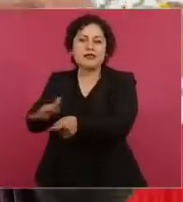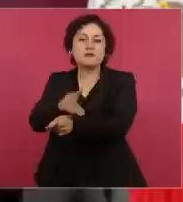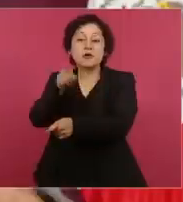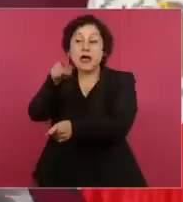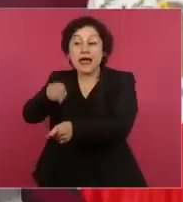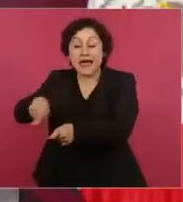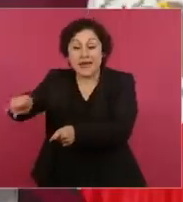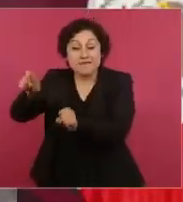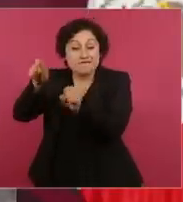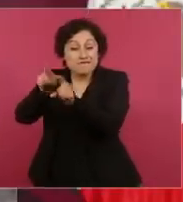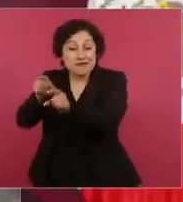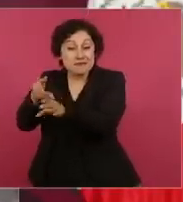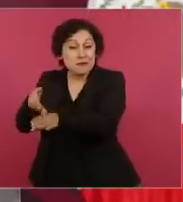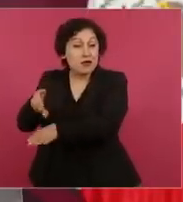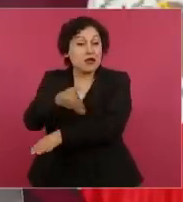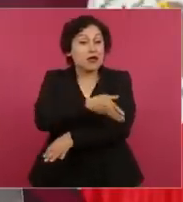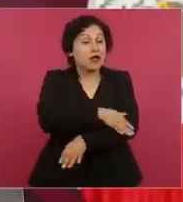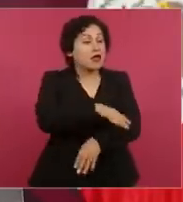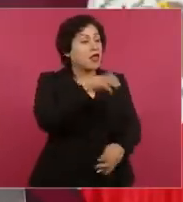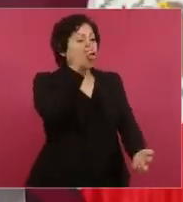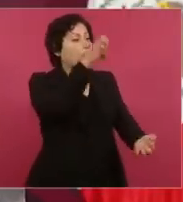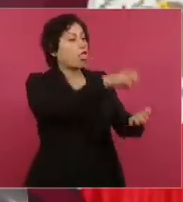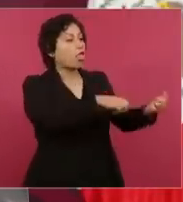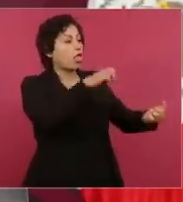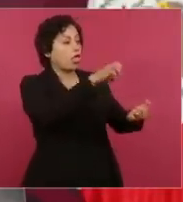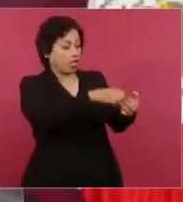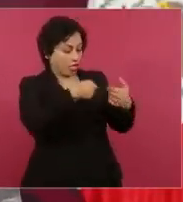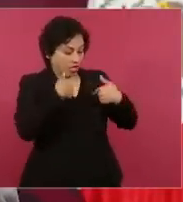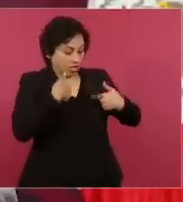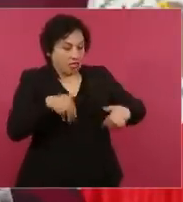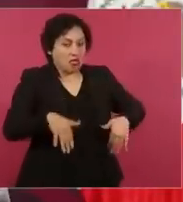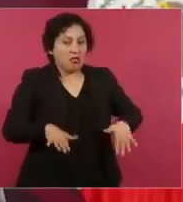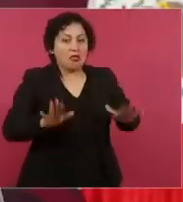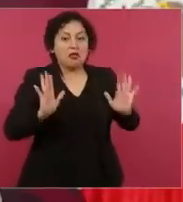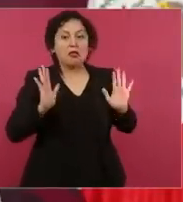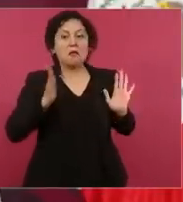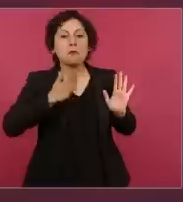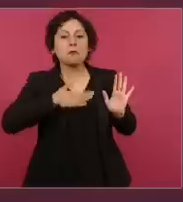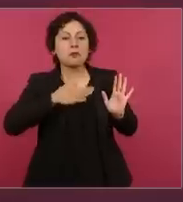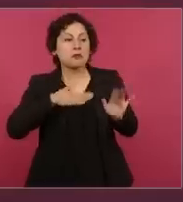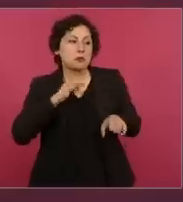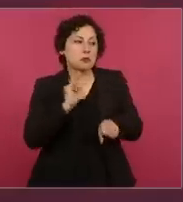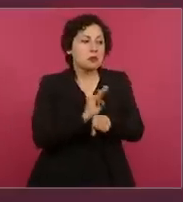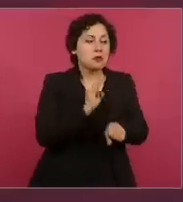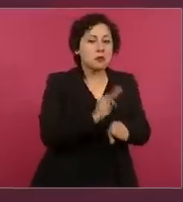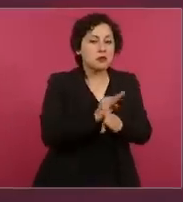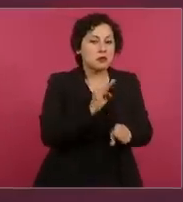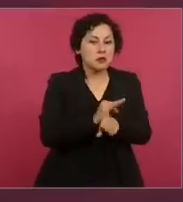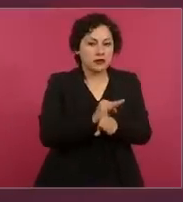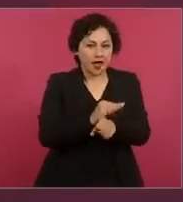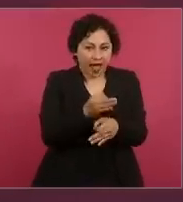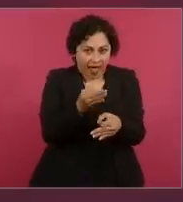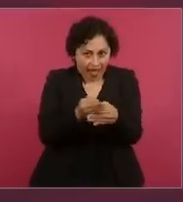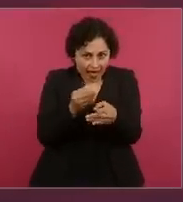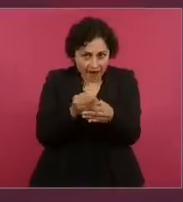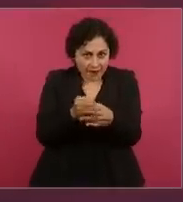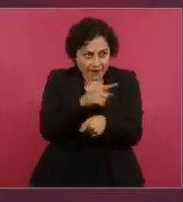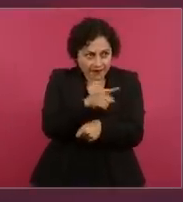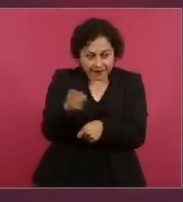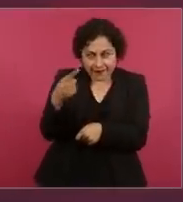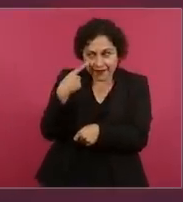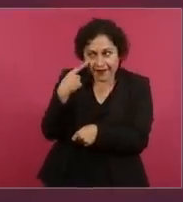civil, cuando lo cierto es que pertenecen